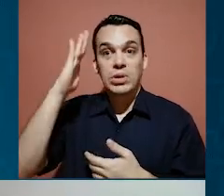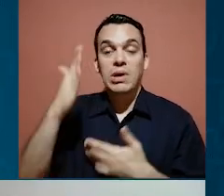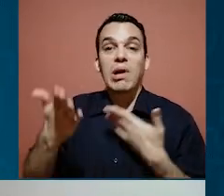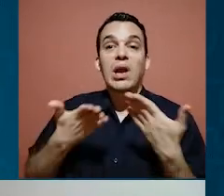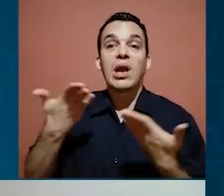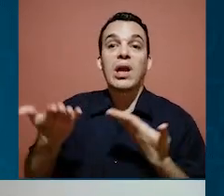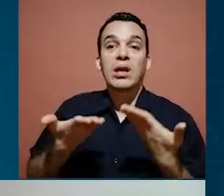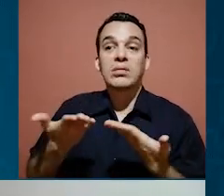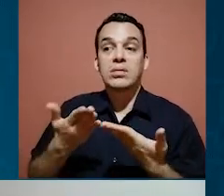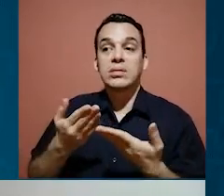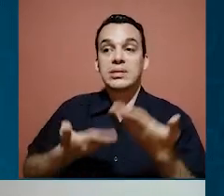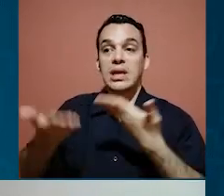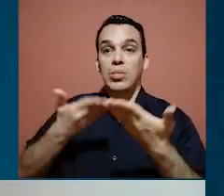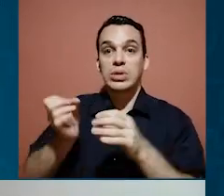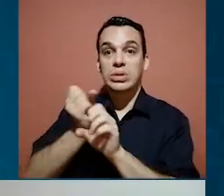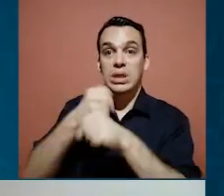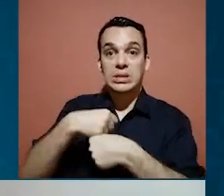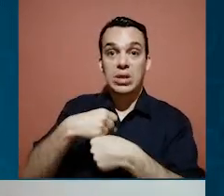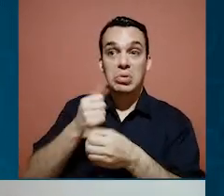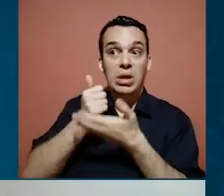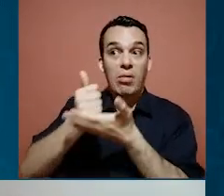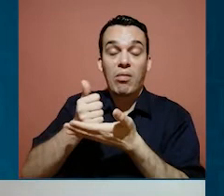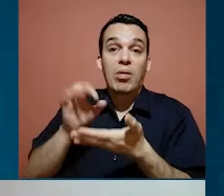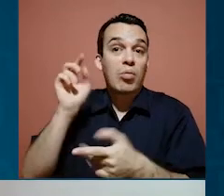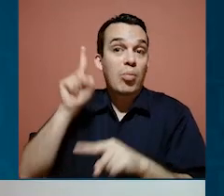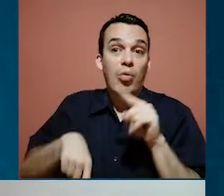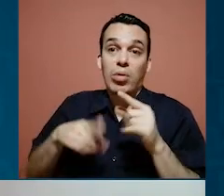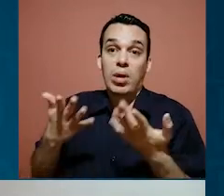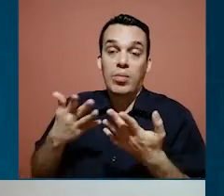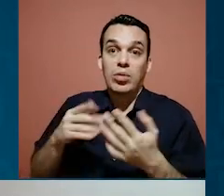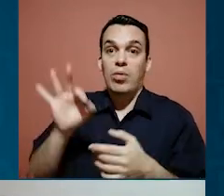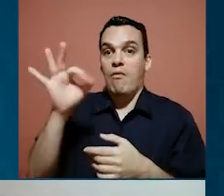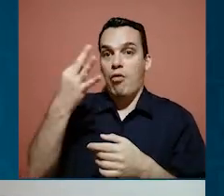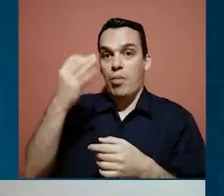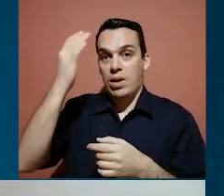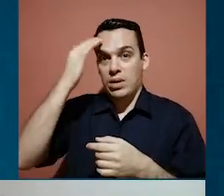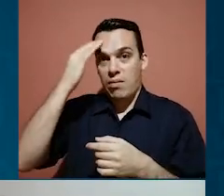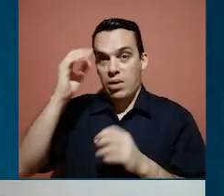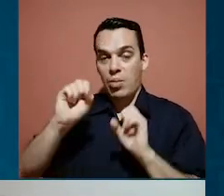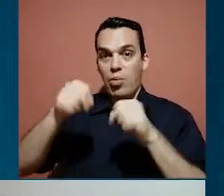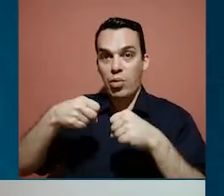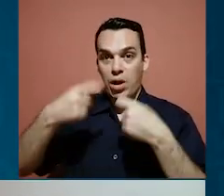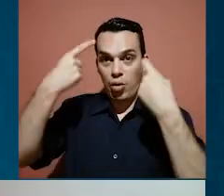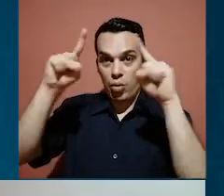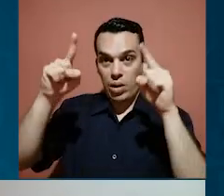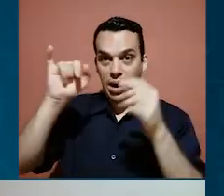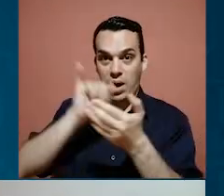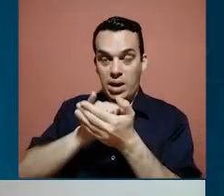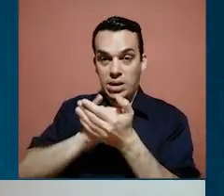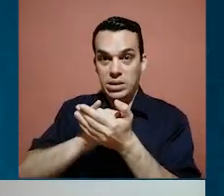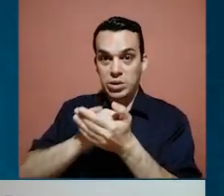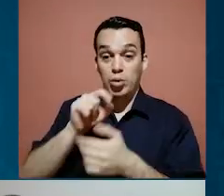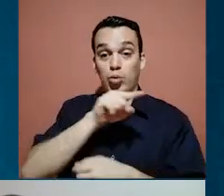desconocer qué tipo de servicios estamos dando y no lo podemos mejorar. Es una manera de retroalimentarnos para poder mejorar ese